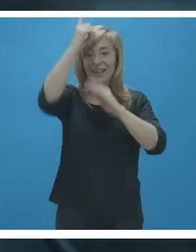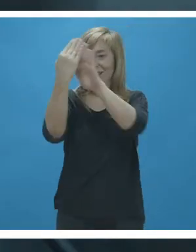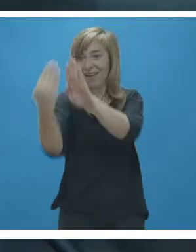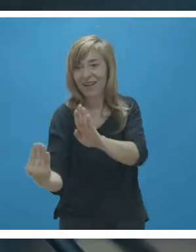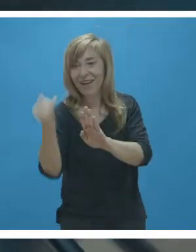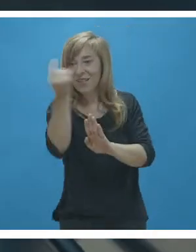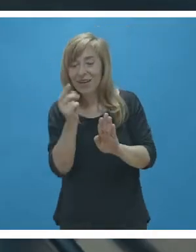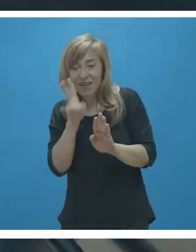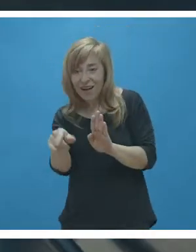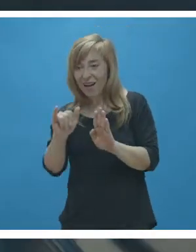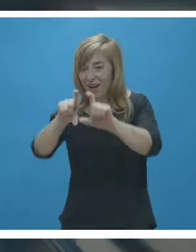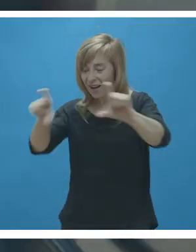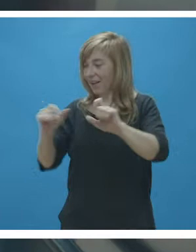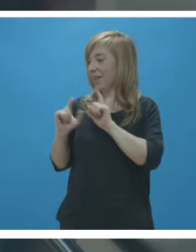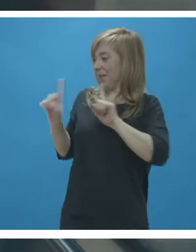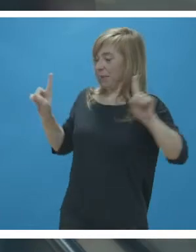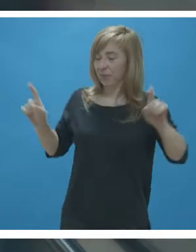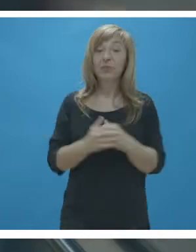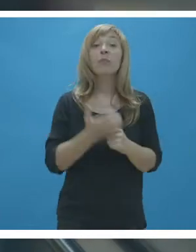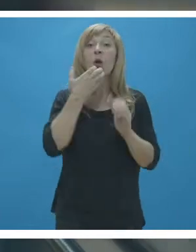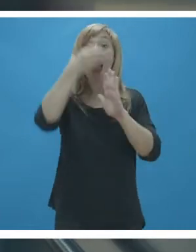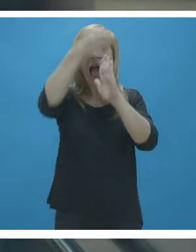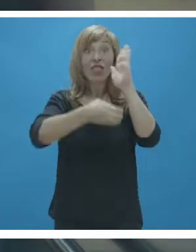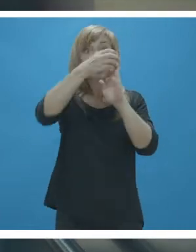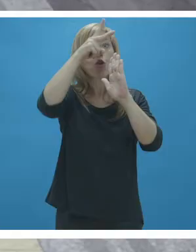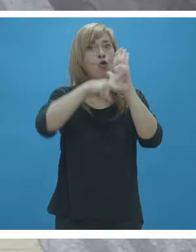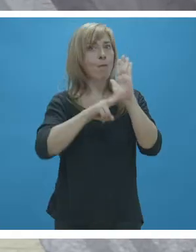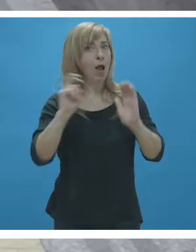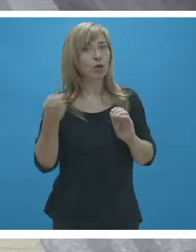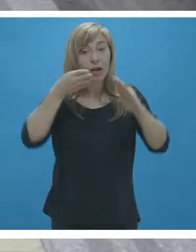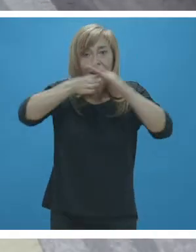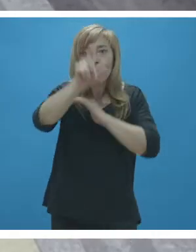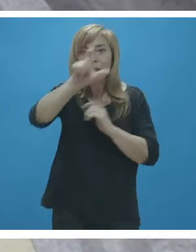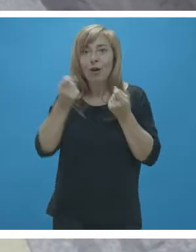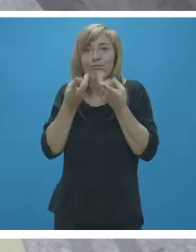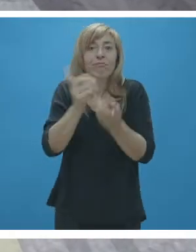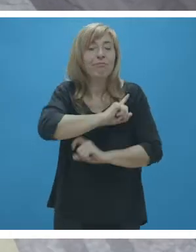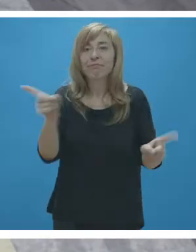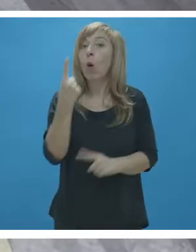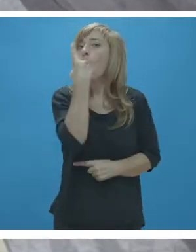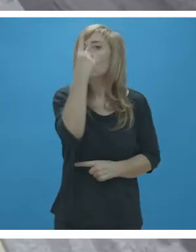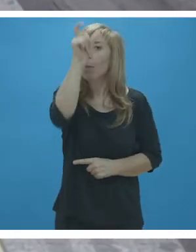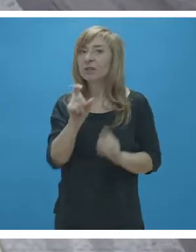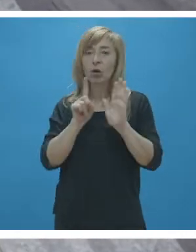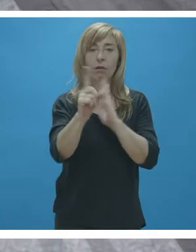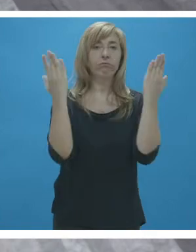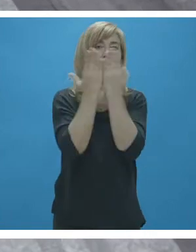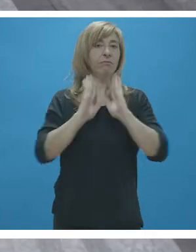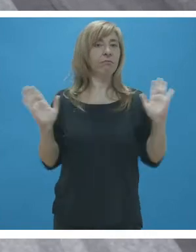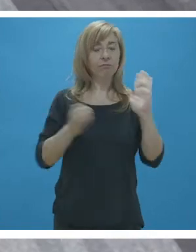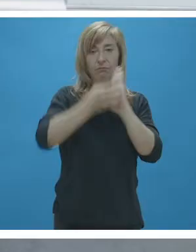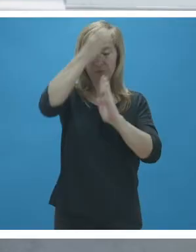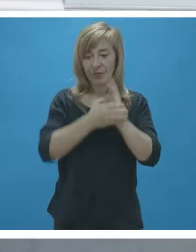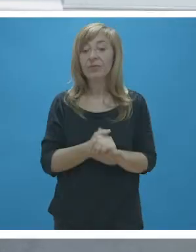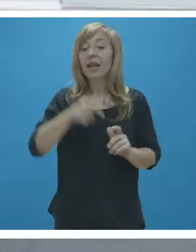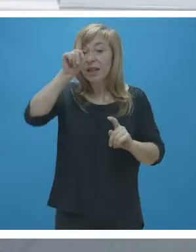Existen otras normas, como los ascensores, a los que sólo podrá entrar una persona. En los andenes habrá que distribuirse por todo el espacio para evitar